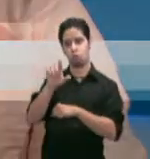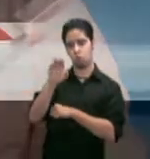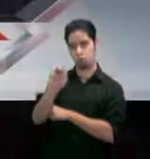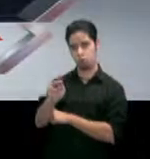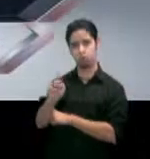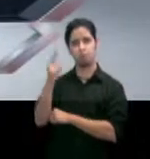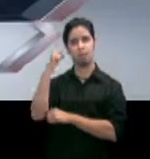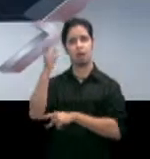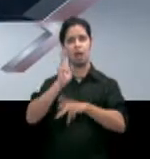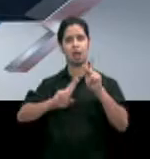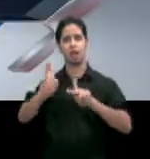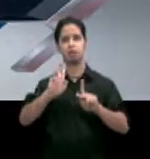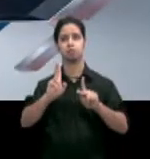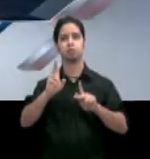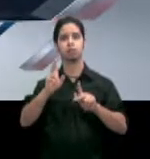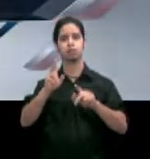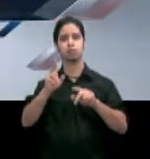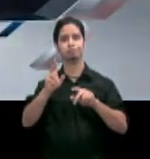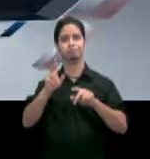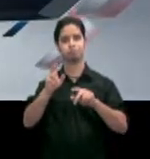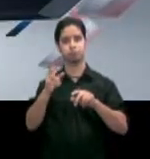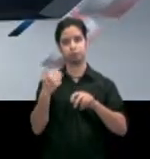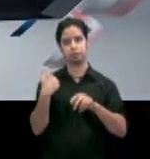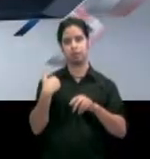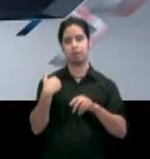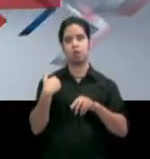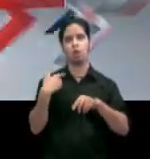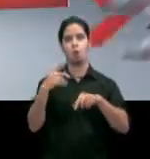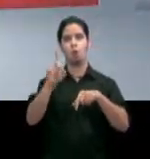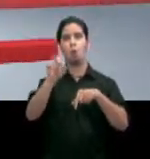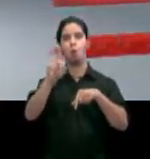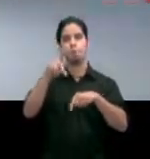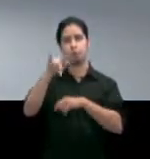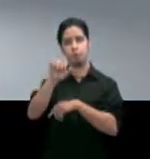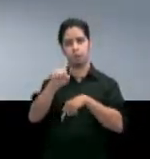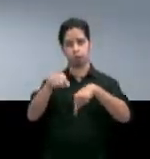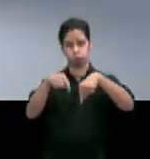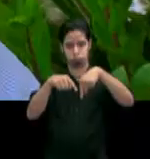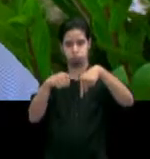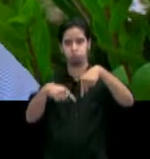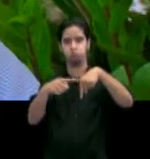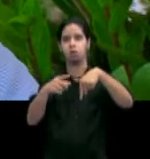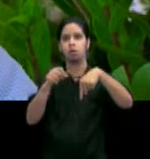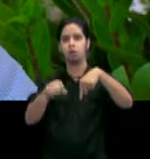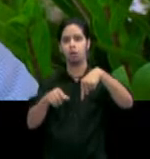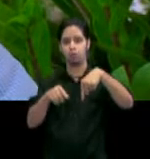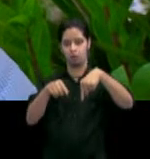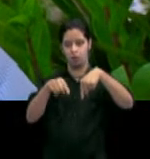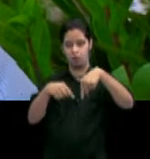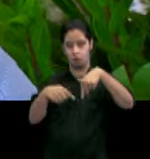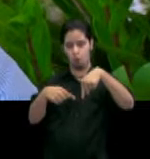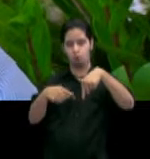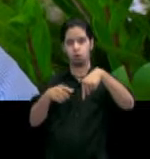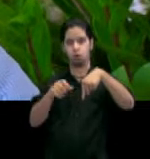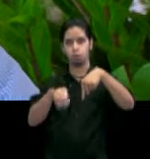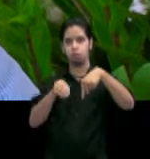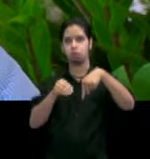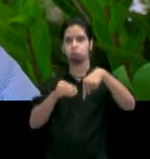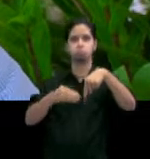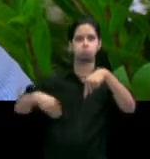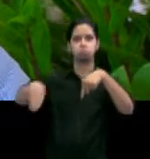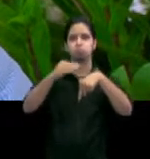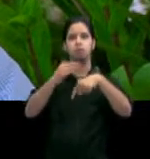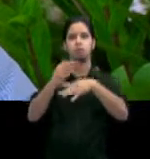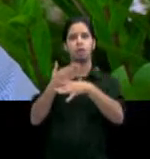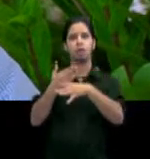zapato, a través de esa página, de esa plataforma, puedan vender o intercambiar ese zapato que no utilizan con cualquier otra persona en cualquier